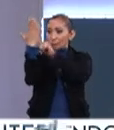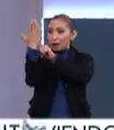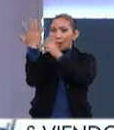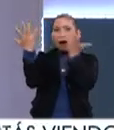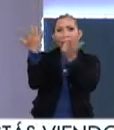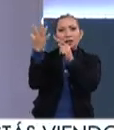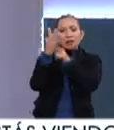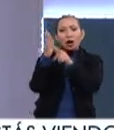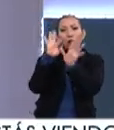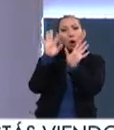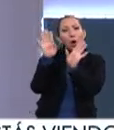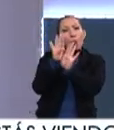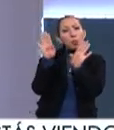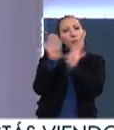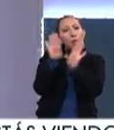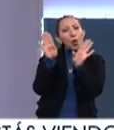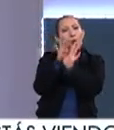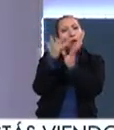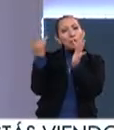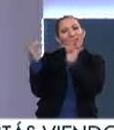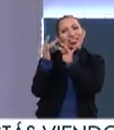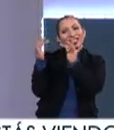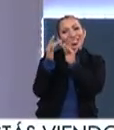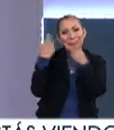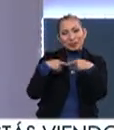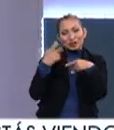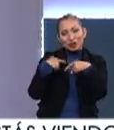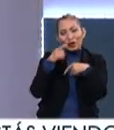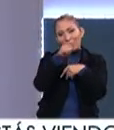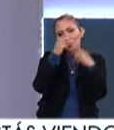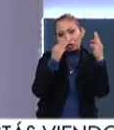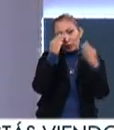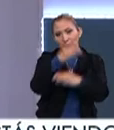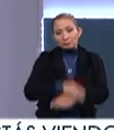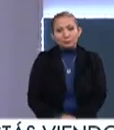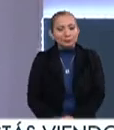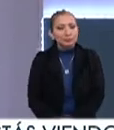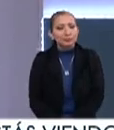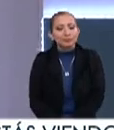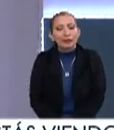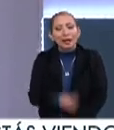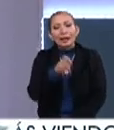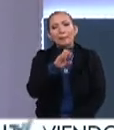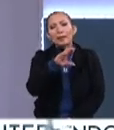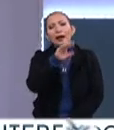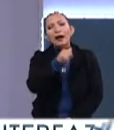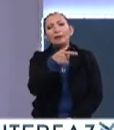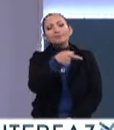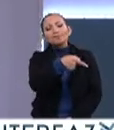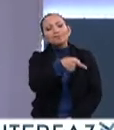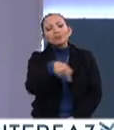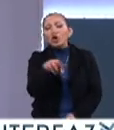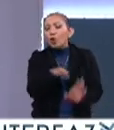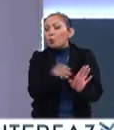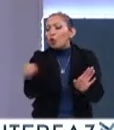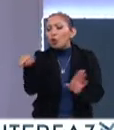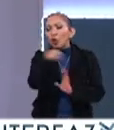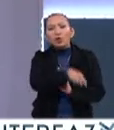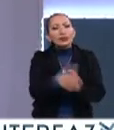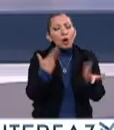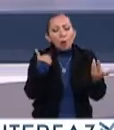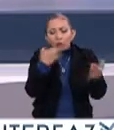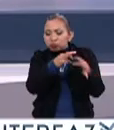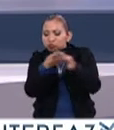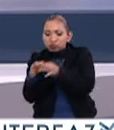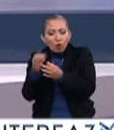va a generar unas, digamos, cierta interacción también con el público y con el museo. Rebeca, ¿cómo es que ustedes se